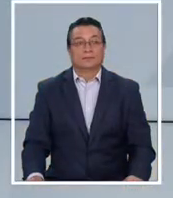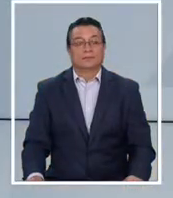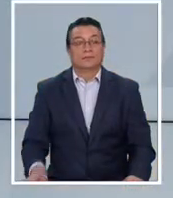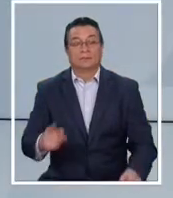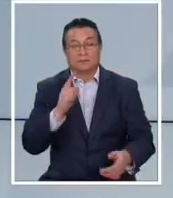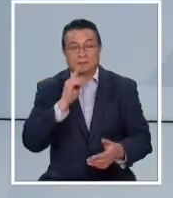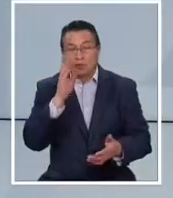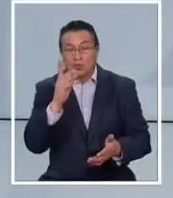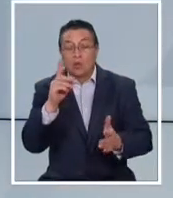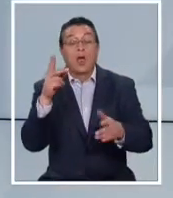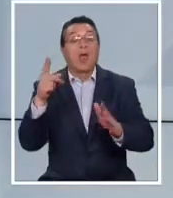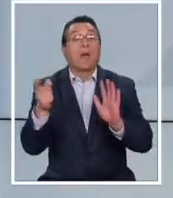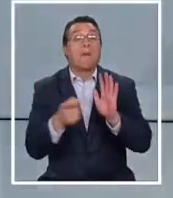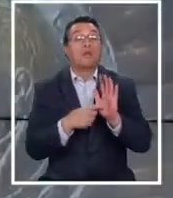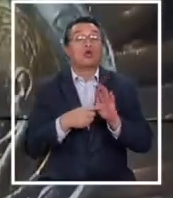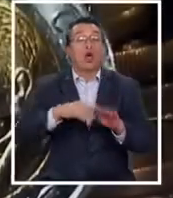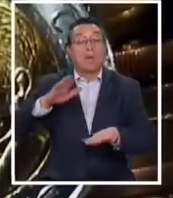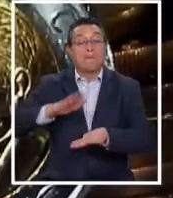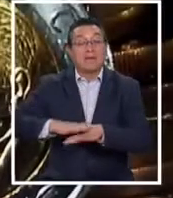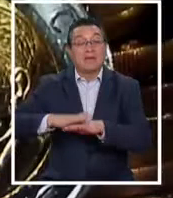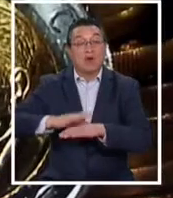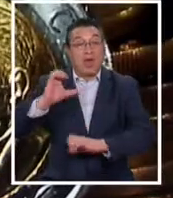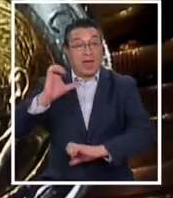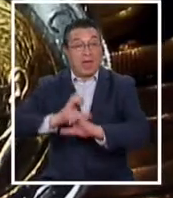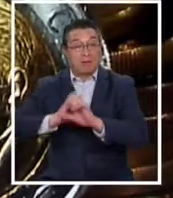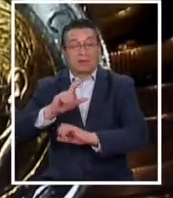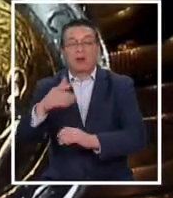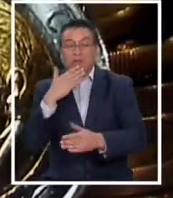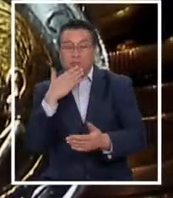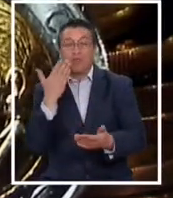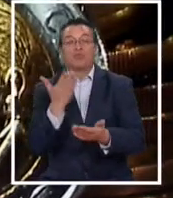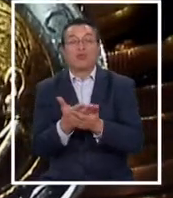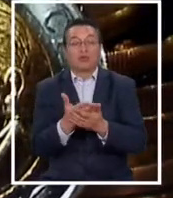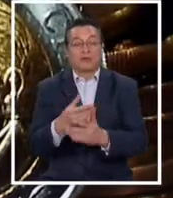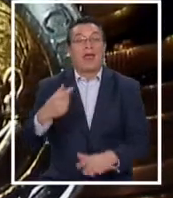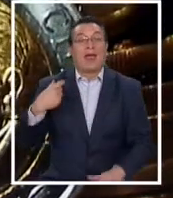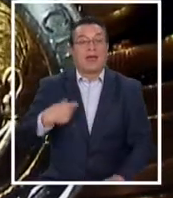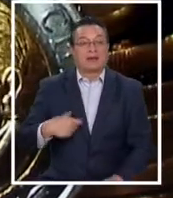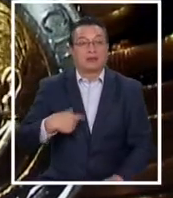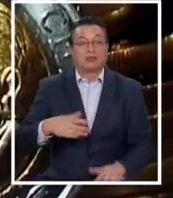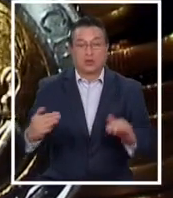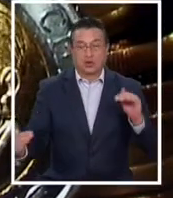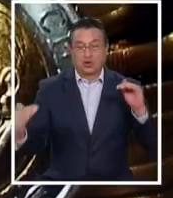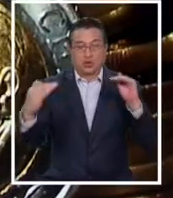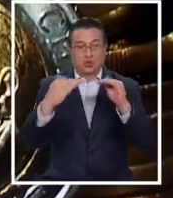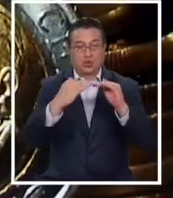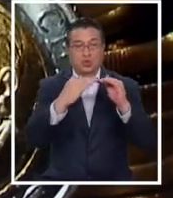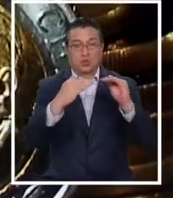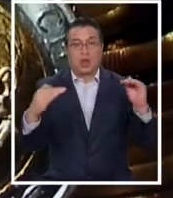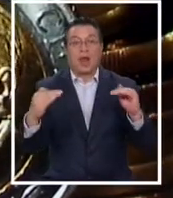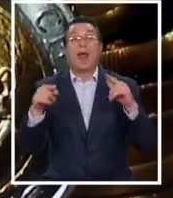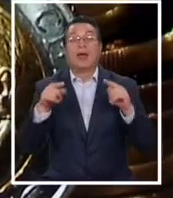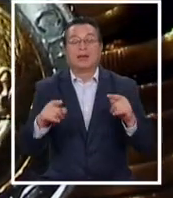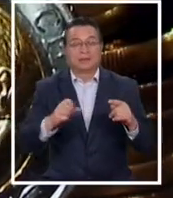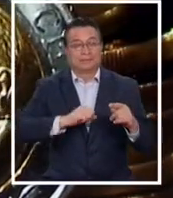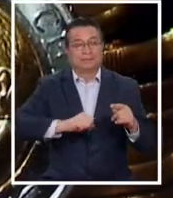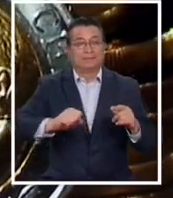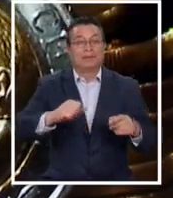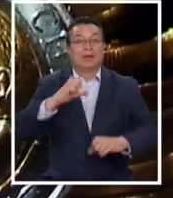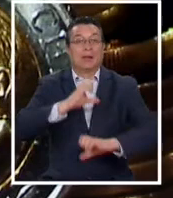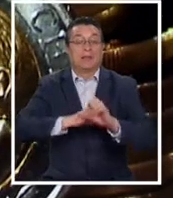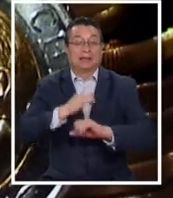Establecer un impuesto mínimo global para las empresas. Esa la propuesta que está impulsando Estados Unidos y que busca emparejar la cancha y de esta manera evitar que